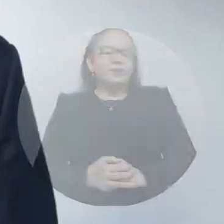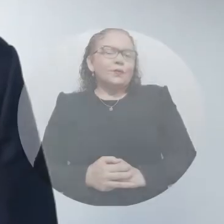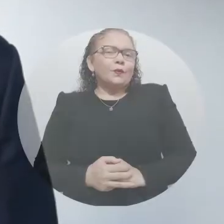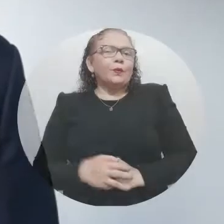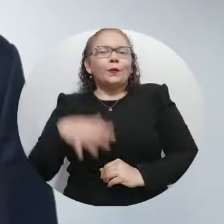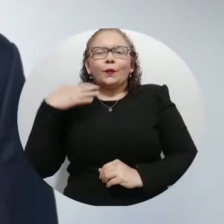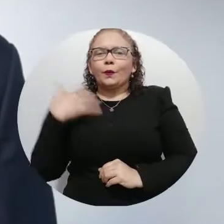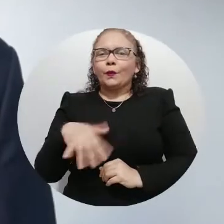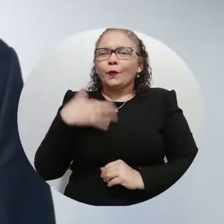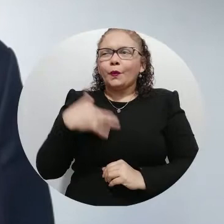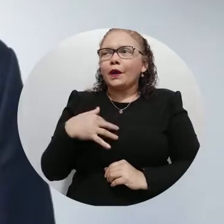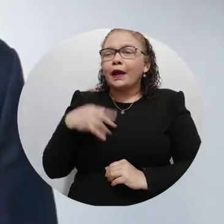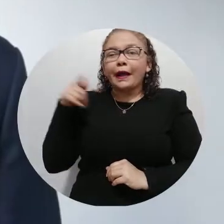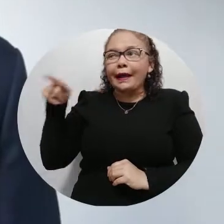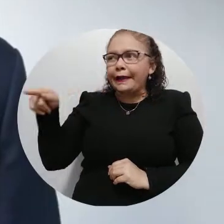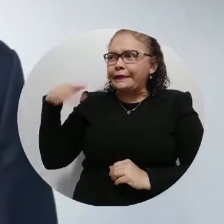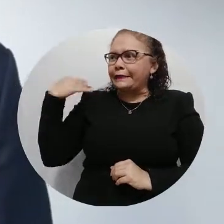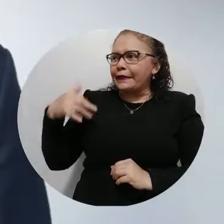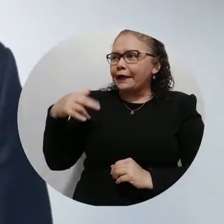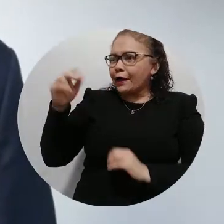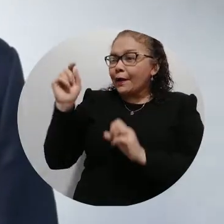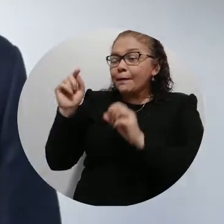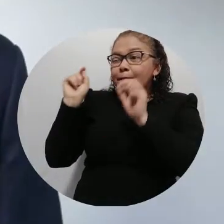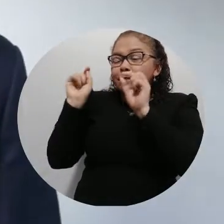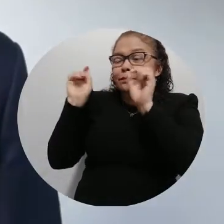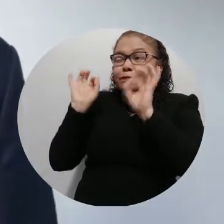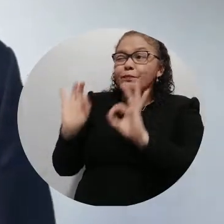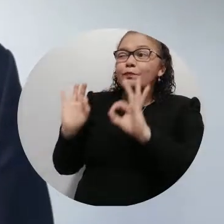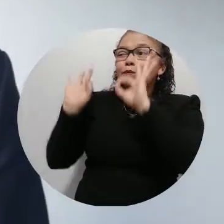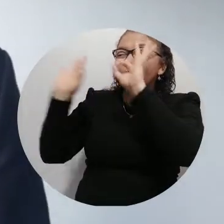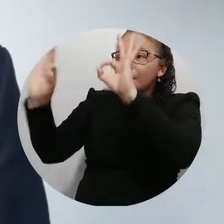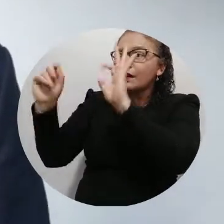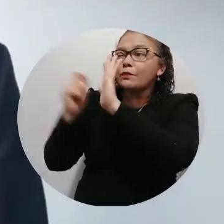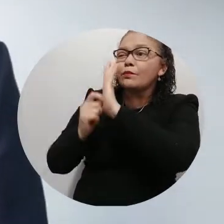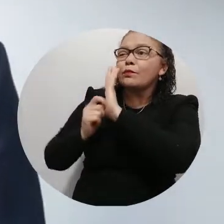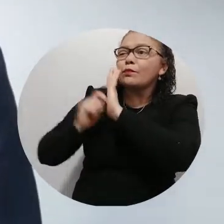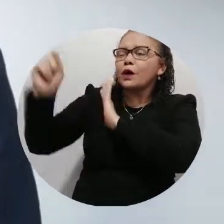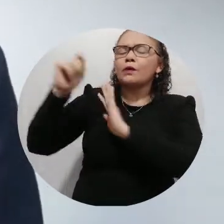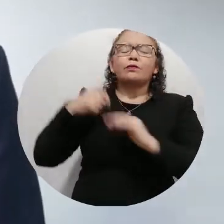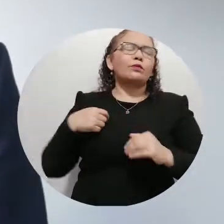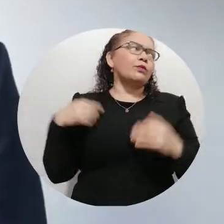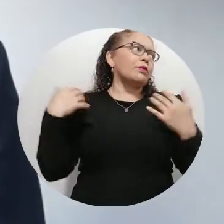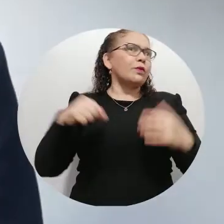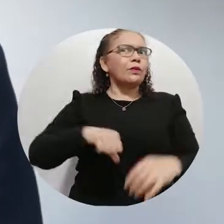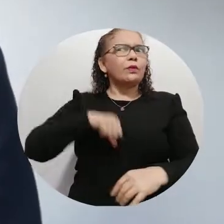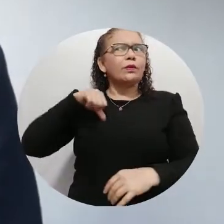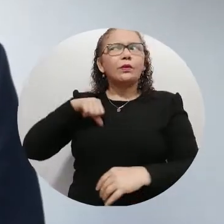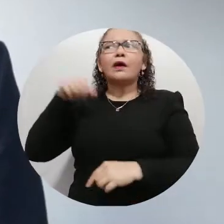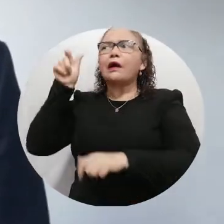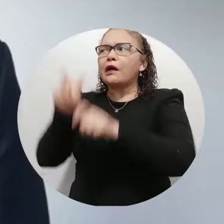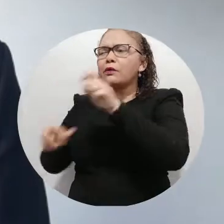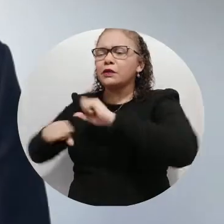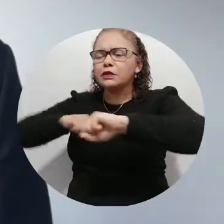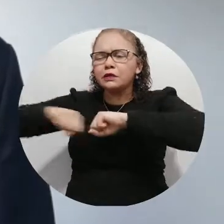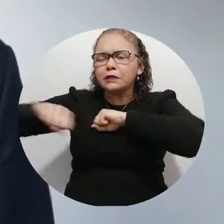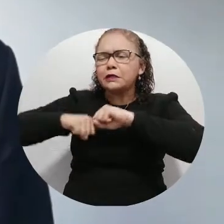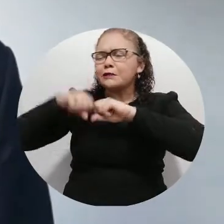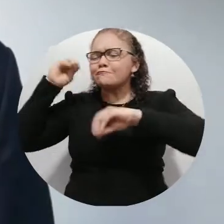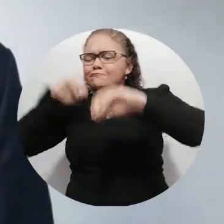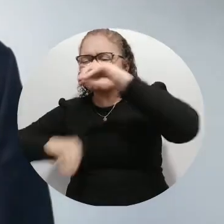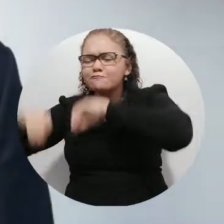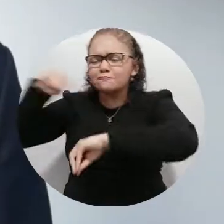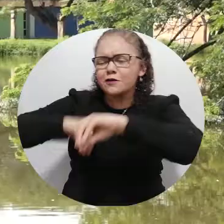Es un valioso y merecido todo este reconocimiento del trabajo que han hecho muchas personas para poder construir